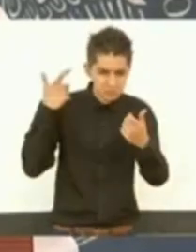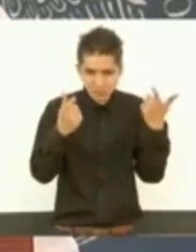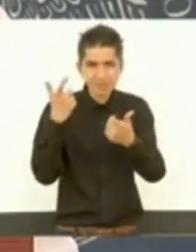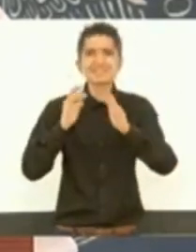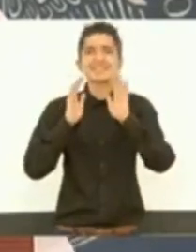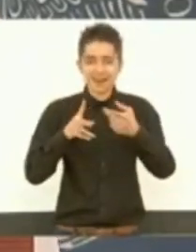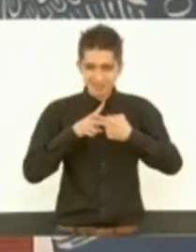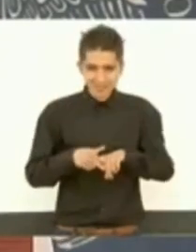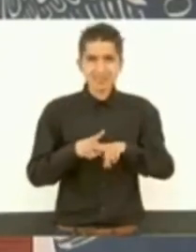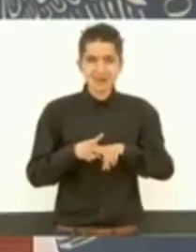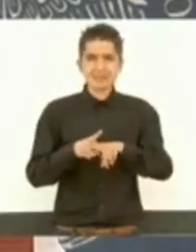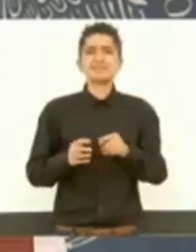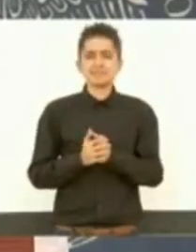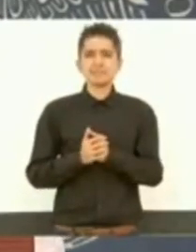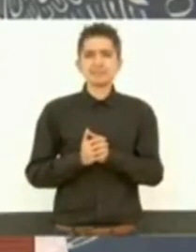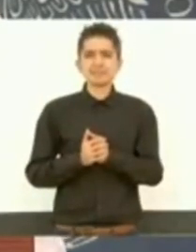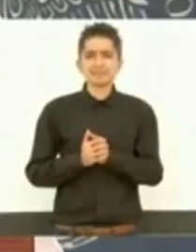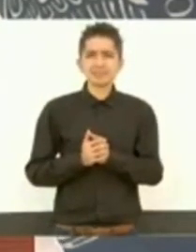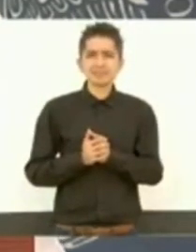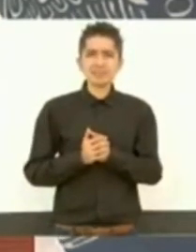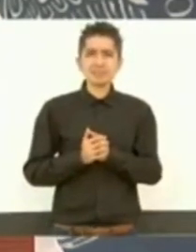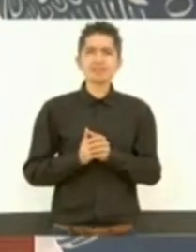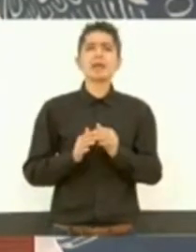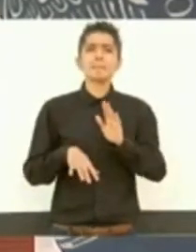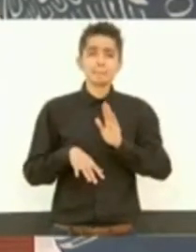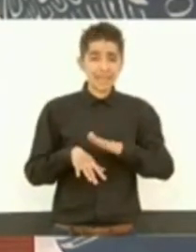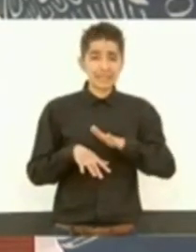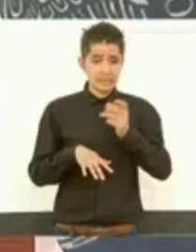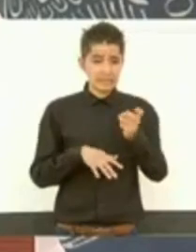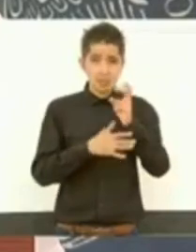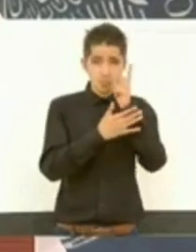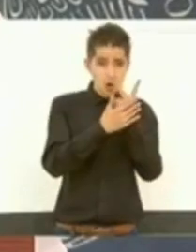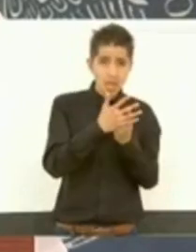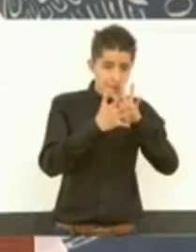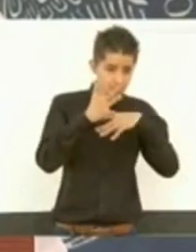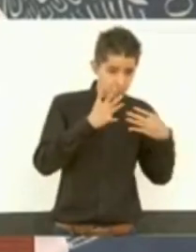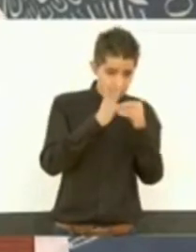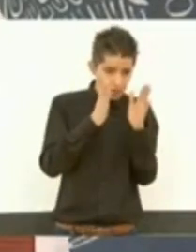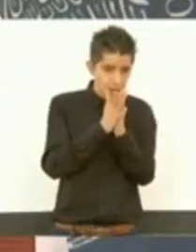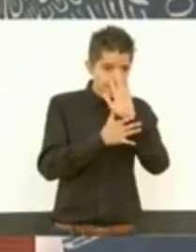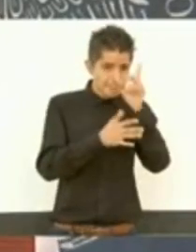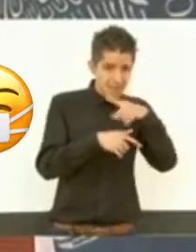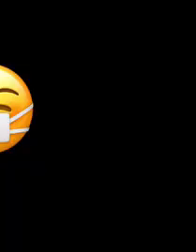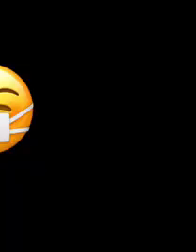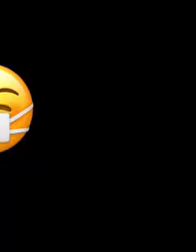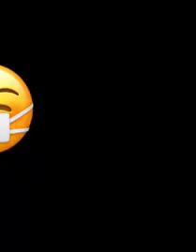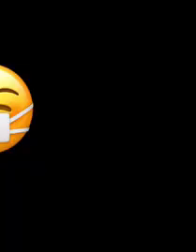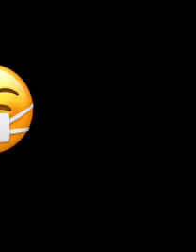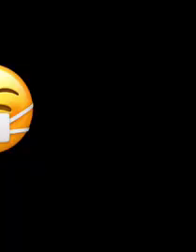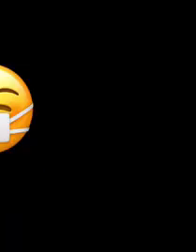y lo vamos a ampliar, este programa de vacunación, a todo el país.